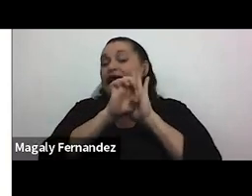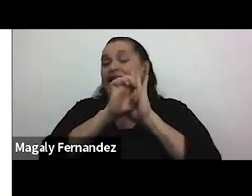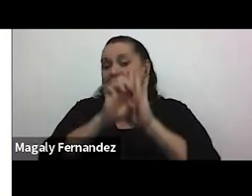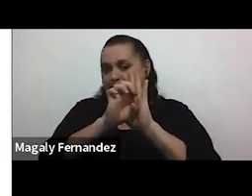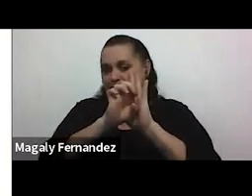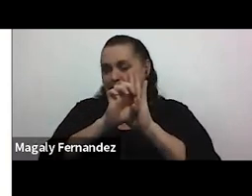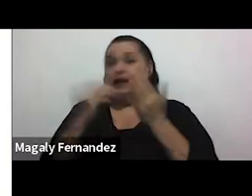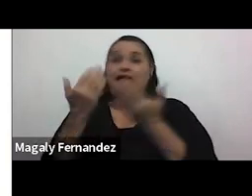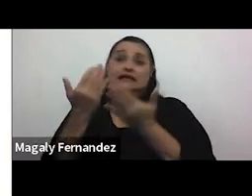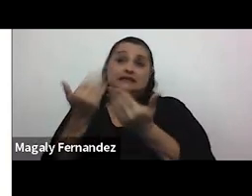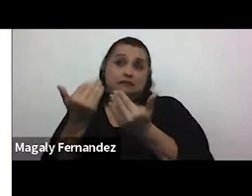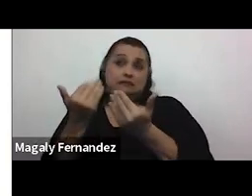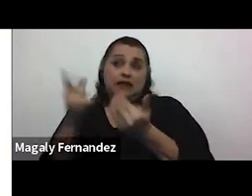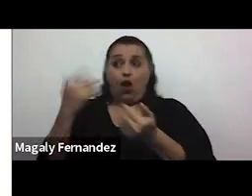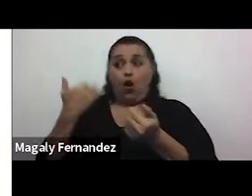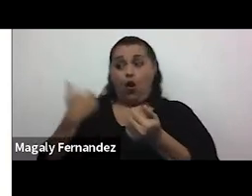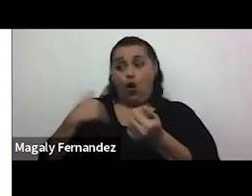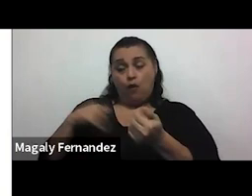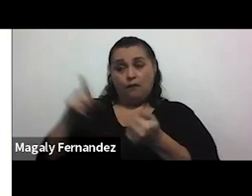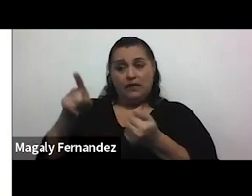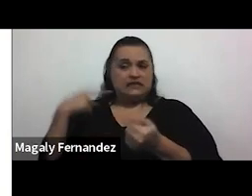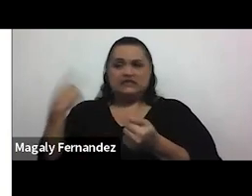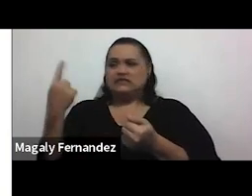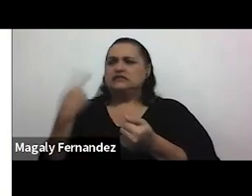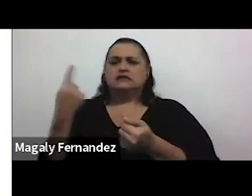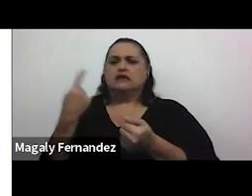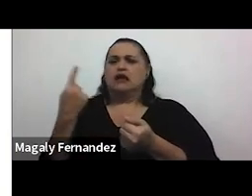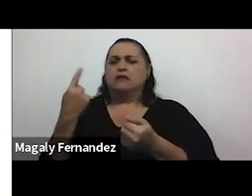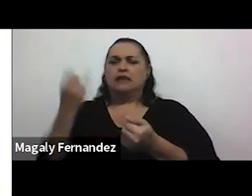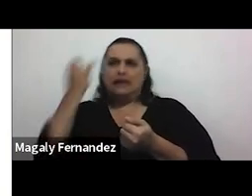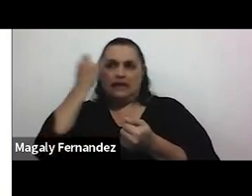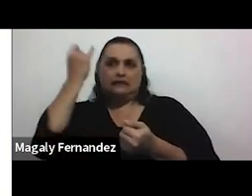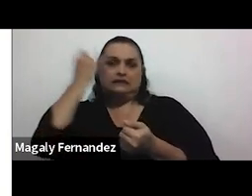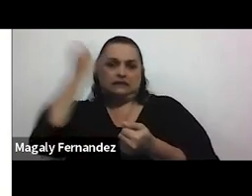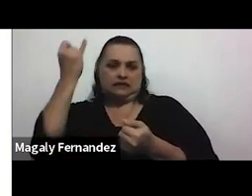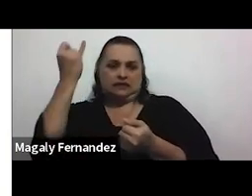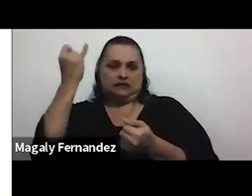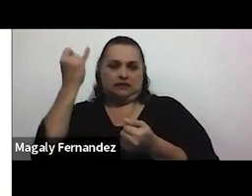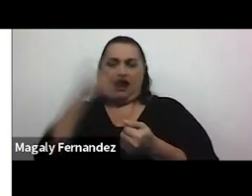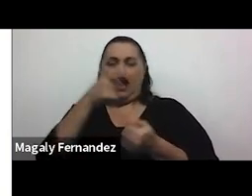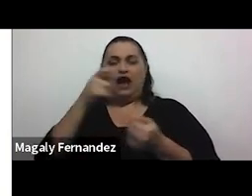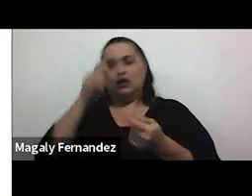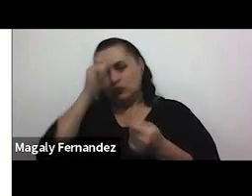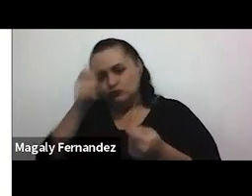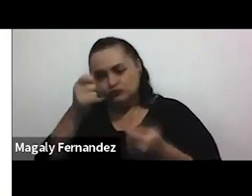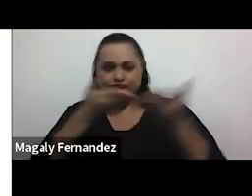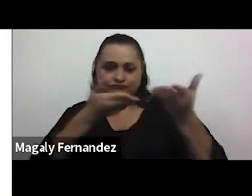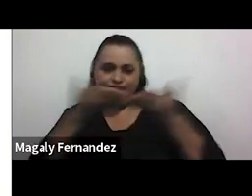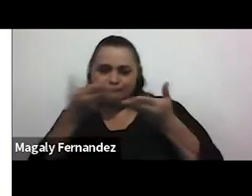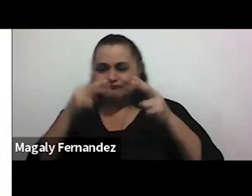que se espera que los hombres son quienes deben tomar la iniciativa en este cortejo, en esta